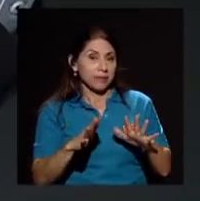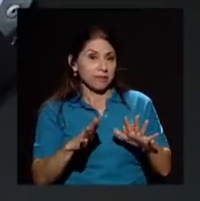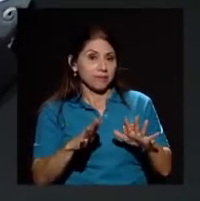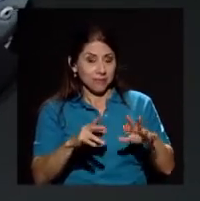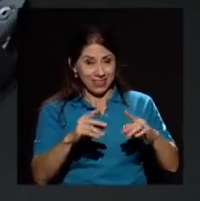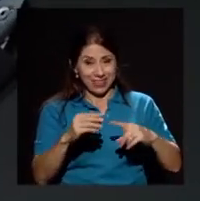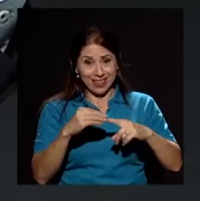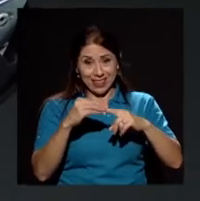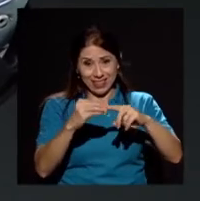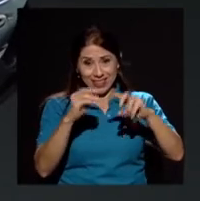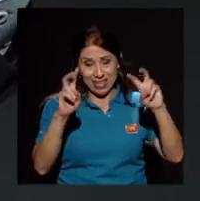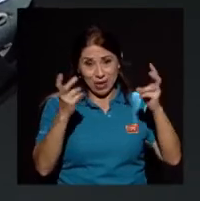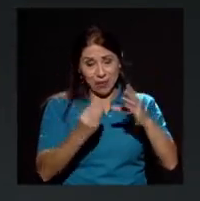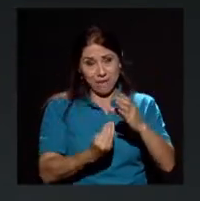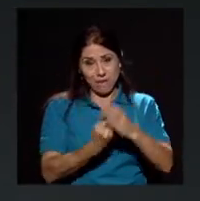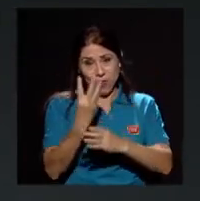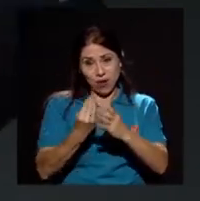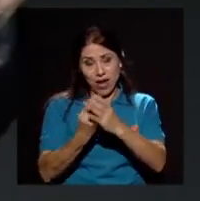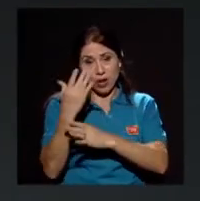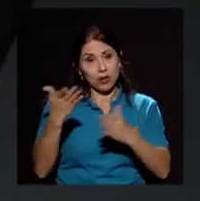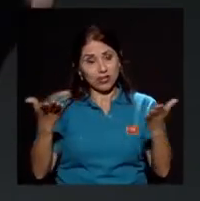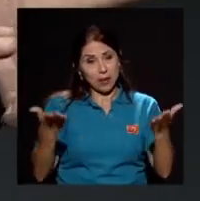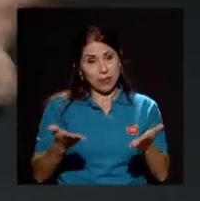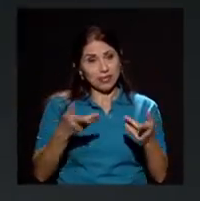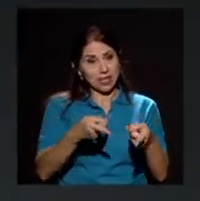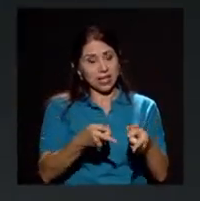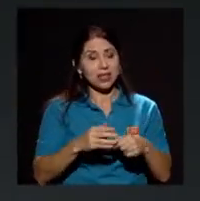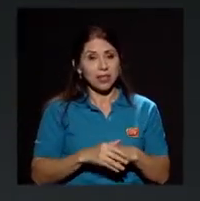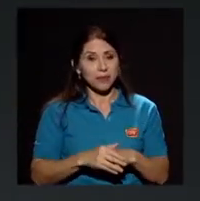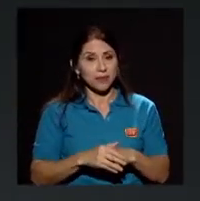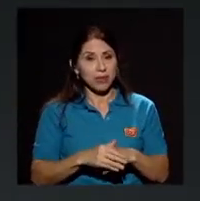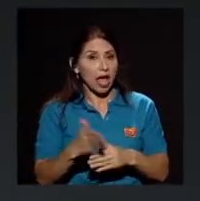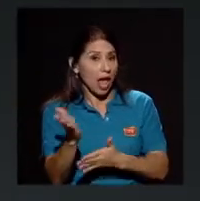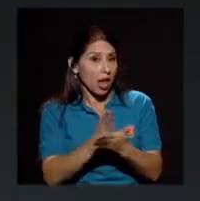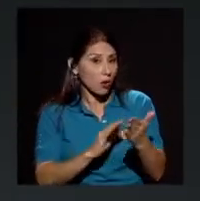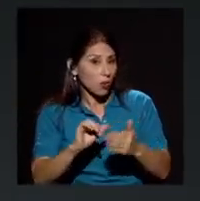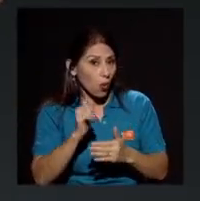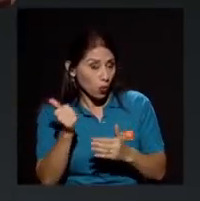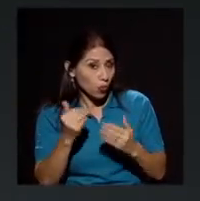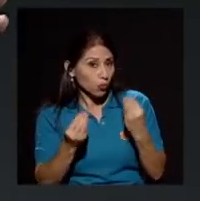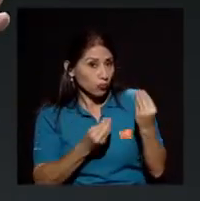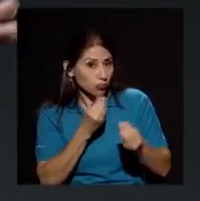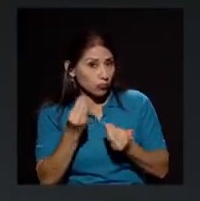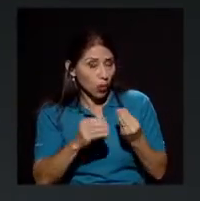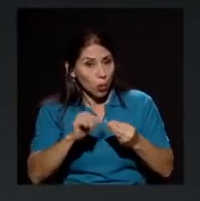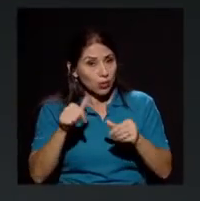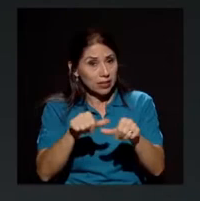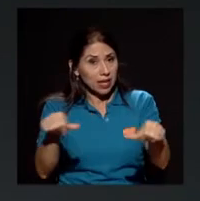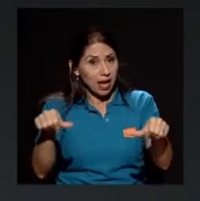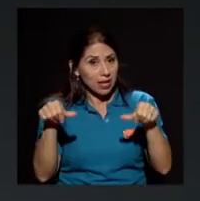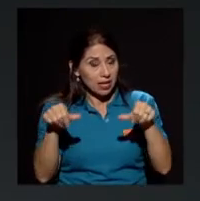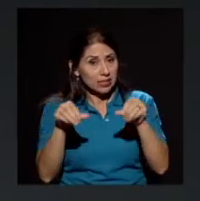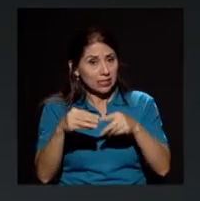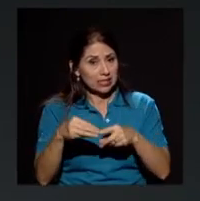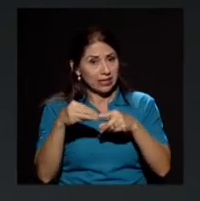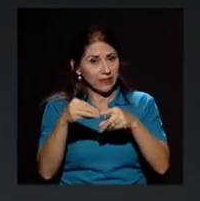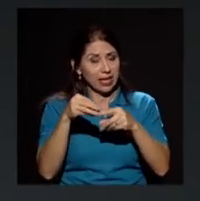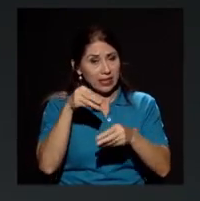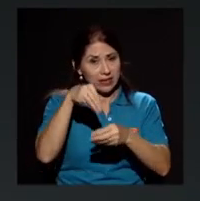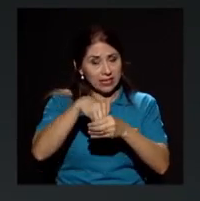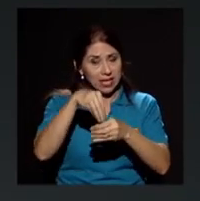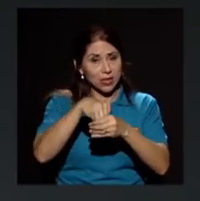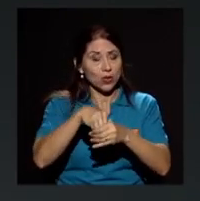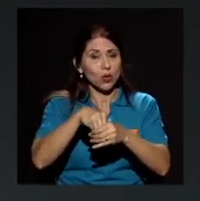obviamente está presente ¿hay algún otro, más allá de biología y vulcanología hay otras áreas significativas dentro de